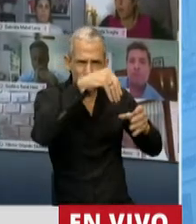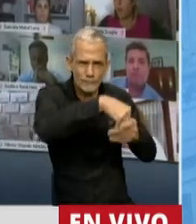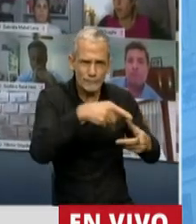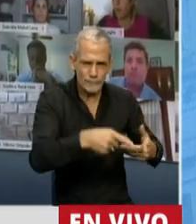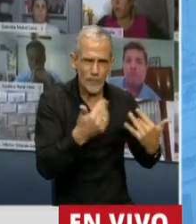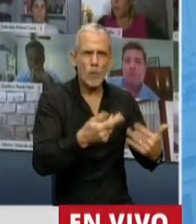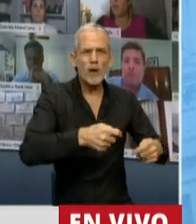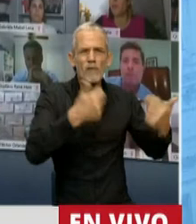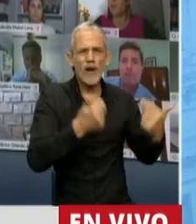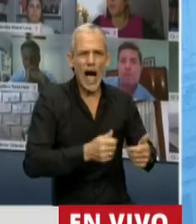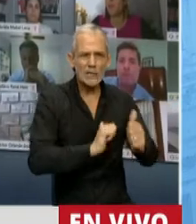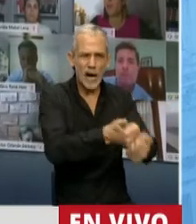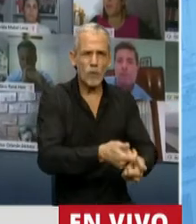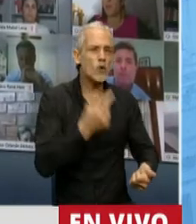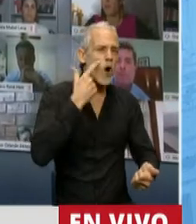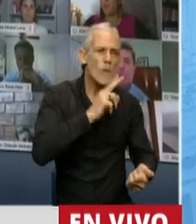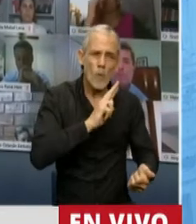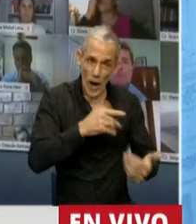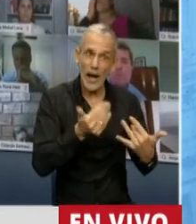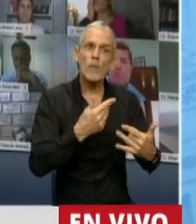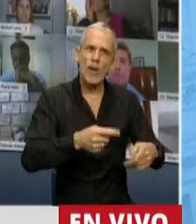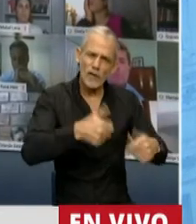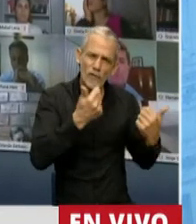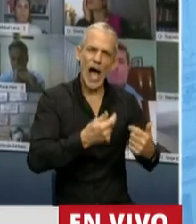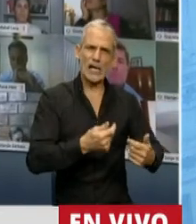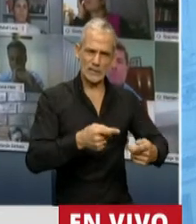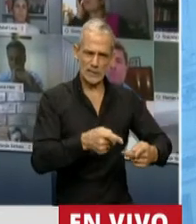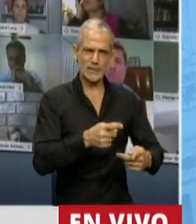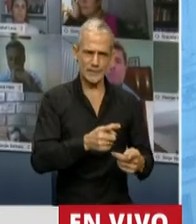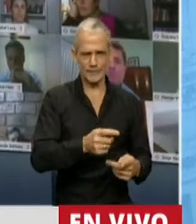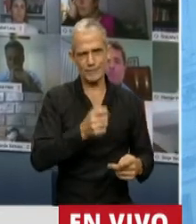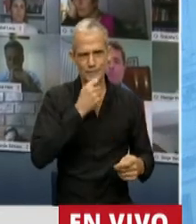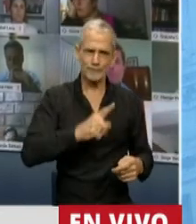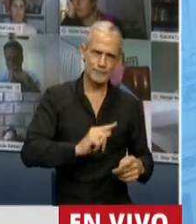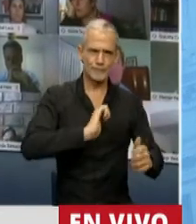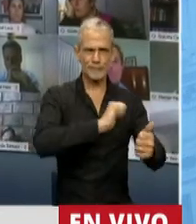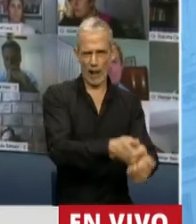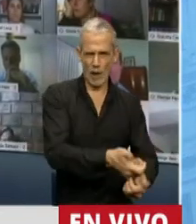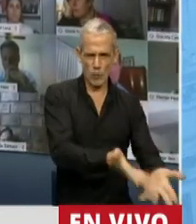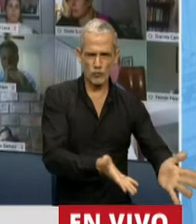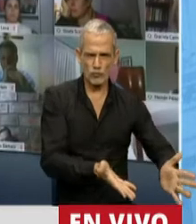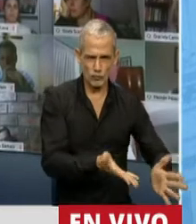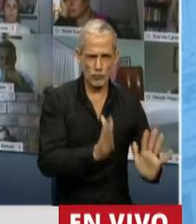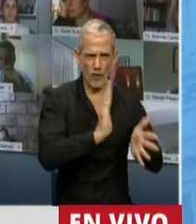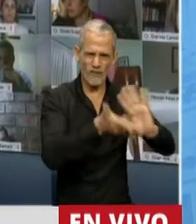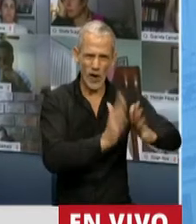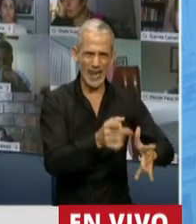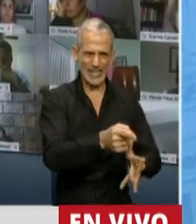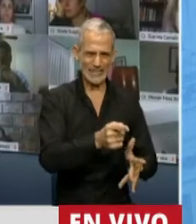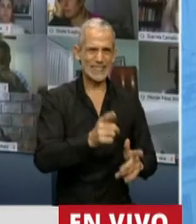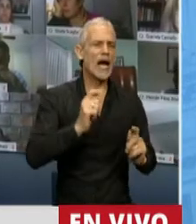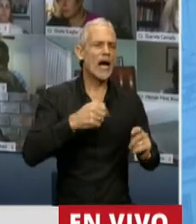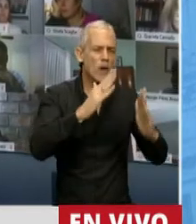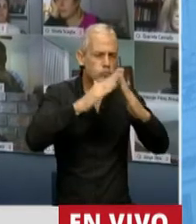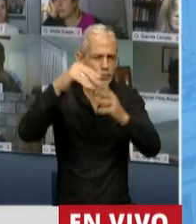vulnerables. Y cuando digo los y las vulnerables, esta noche y durante todo este día de trabajo hemos puesto de relevancia quienes han